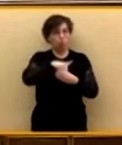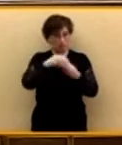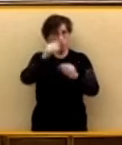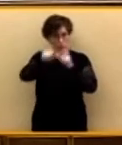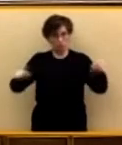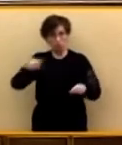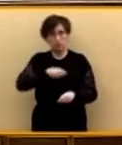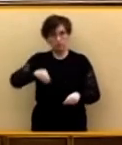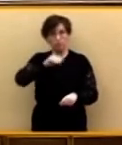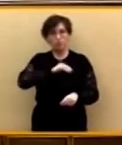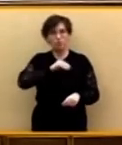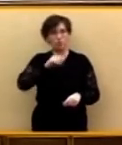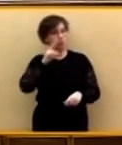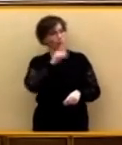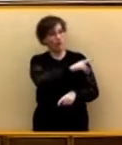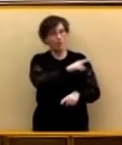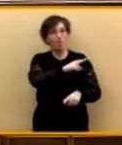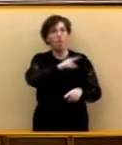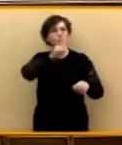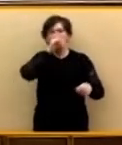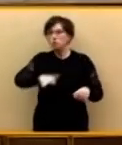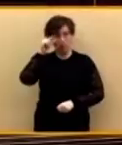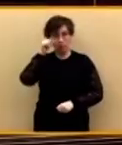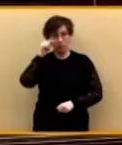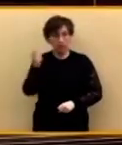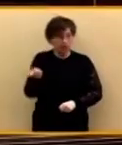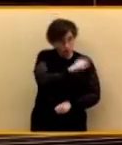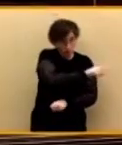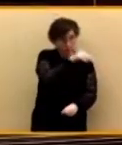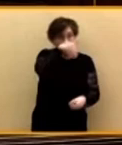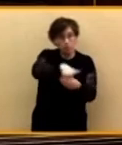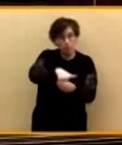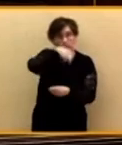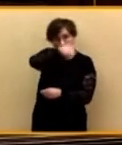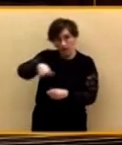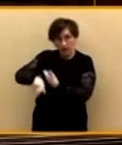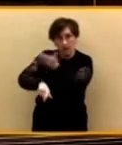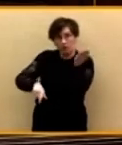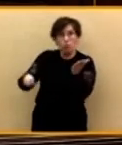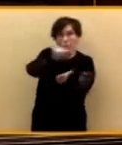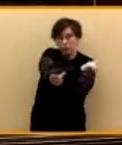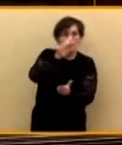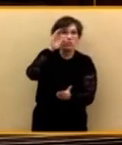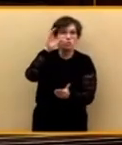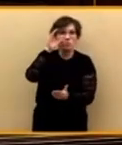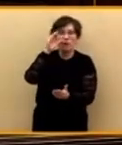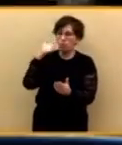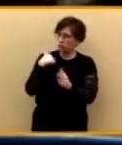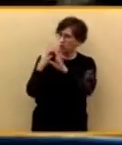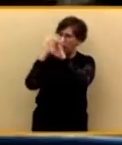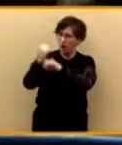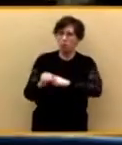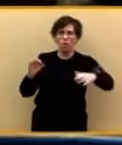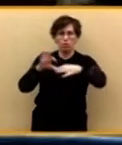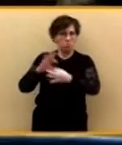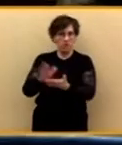Ufano prometer que usted iba a traer detenido a Puigdemont. Cuando le escuchaban decir que no quería hacer un acuerdo de coalición con Podemos porque